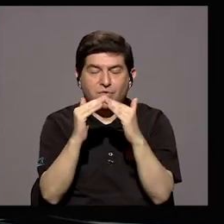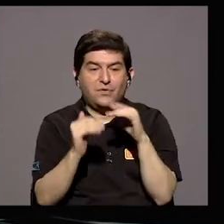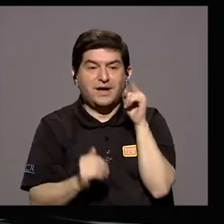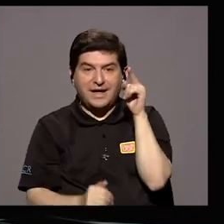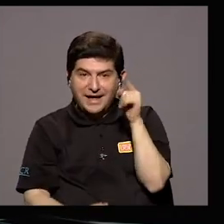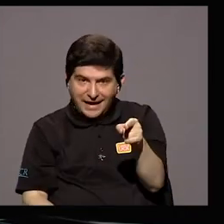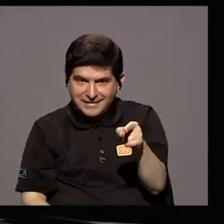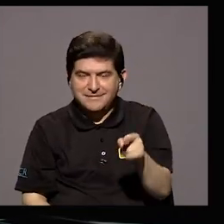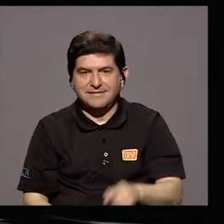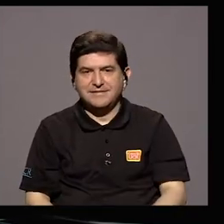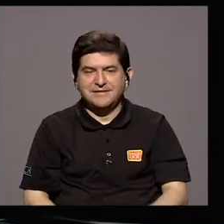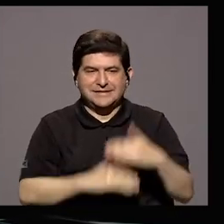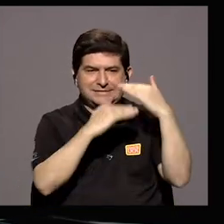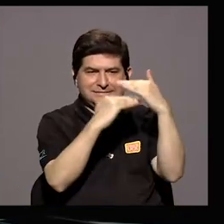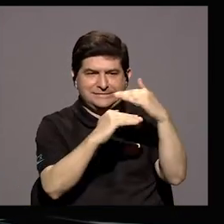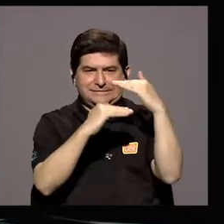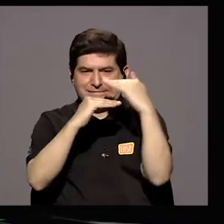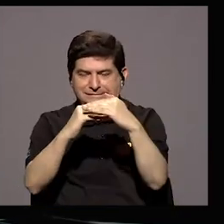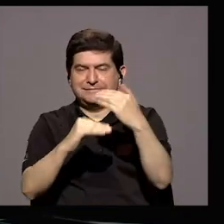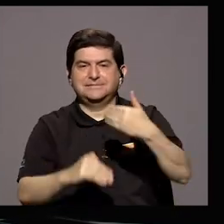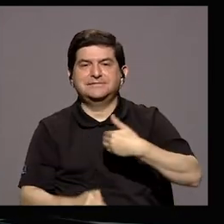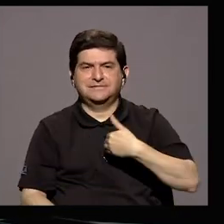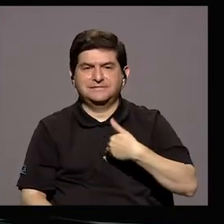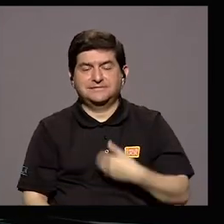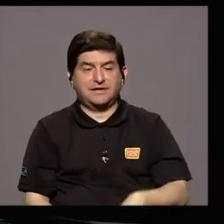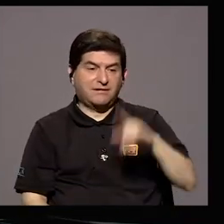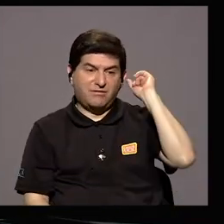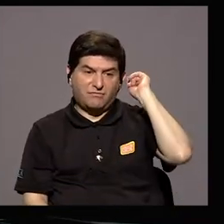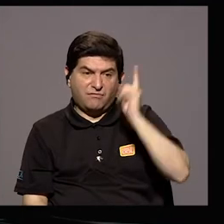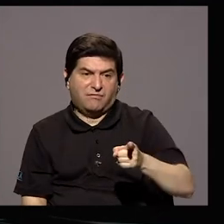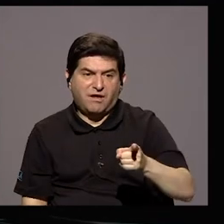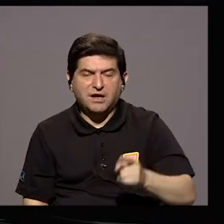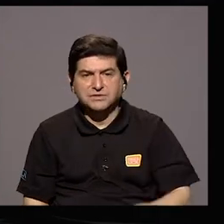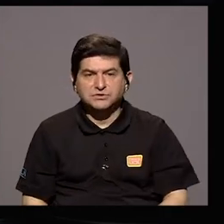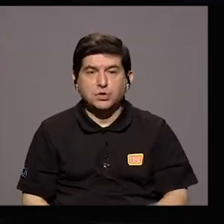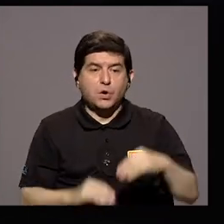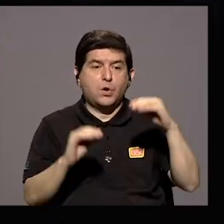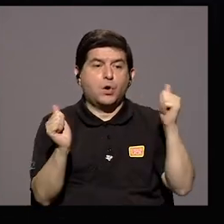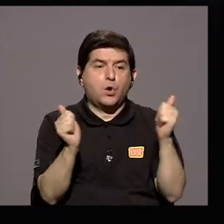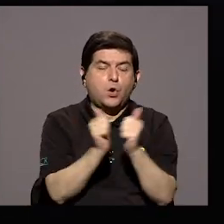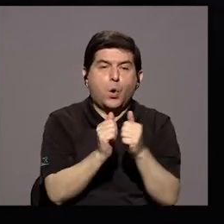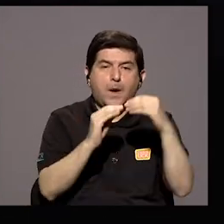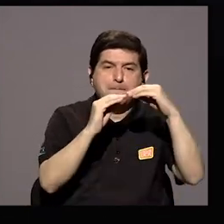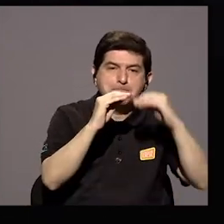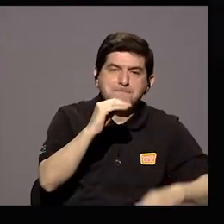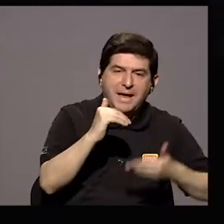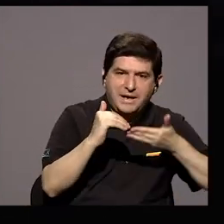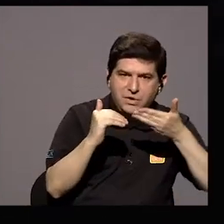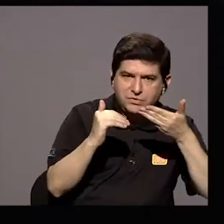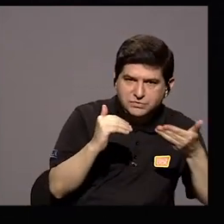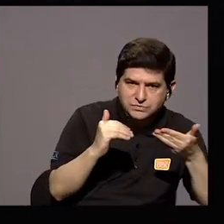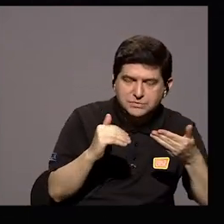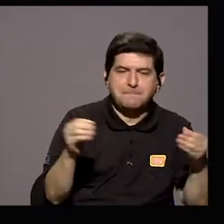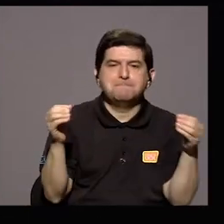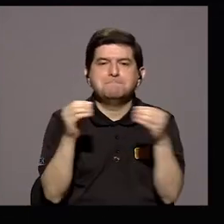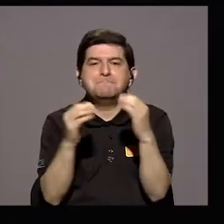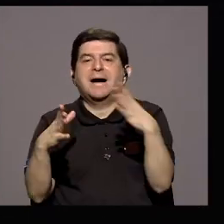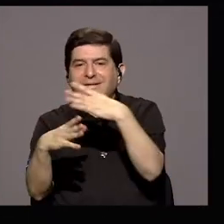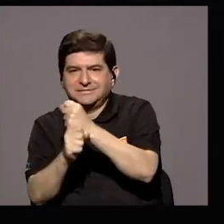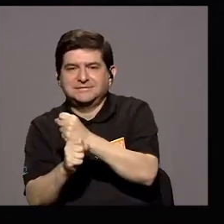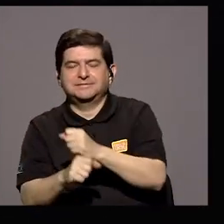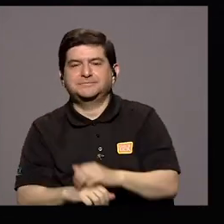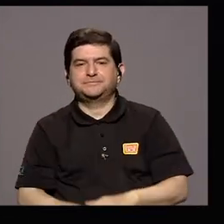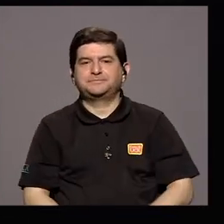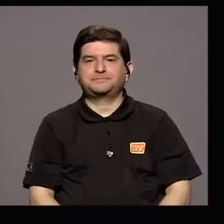es ahí donde Obviamente esa limitación Va a tener que obligar A hacer con menos más Así es Bueno,